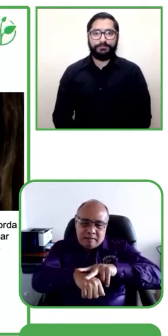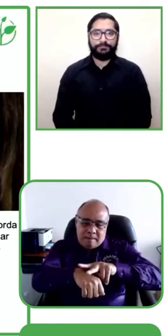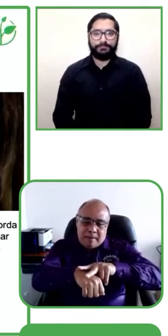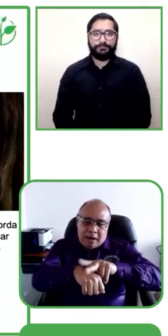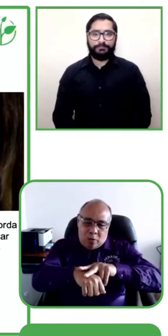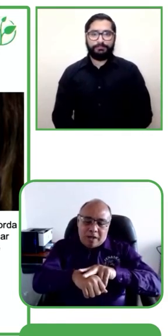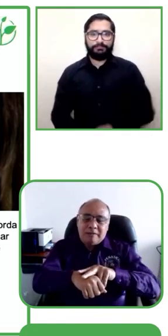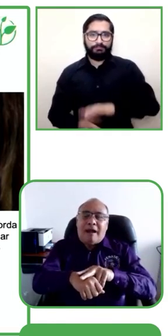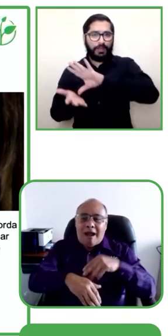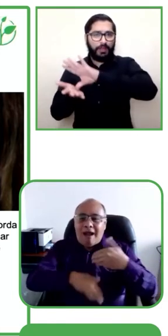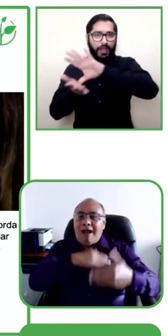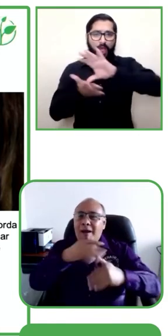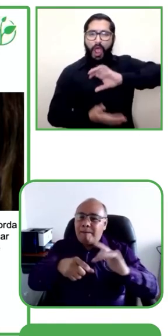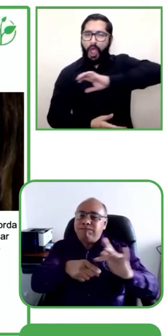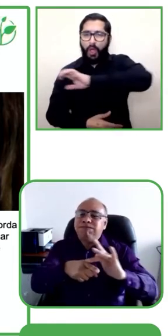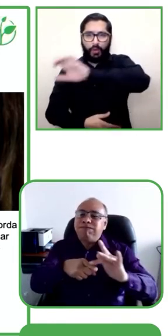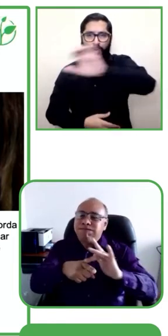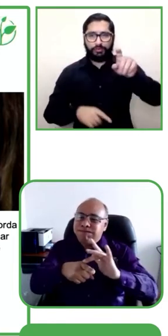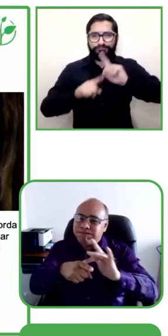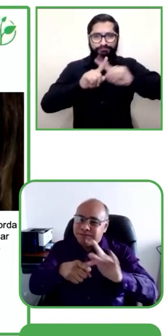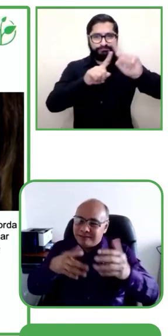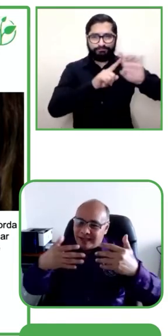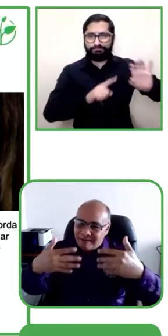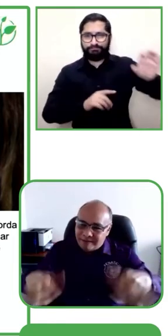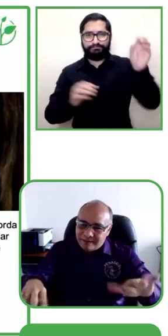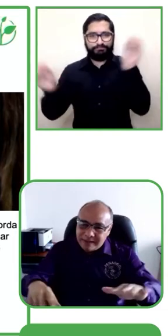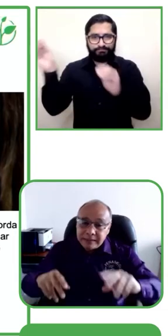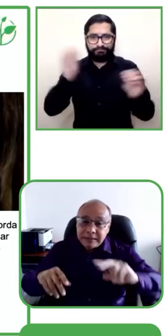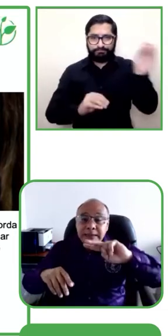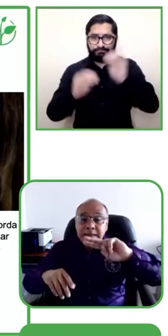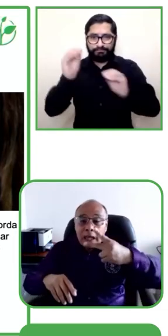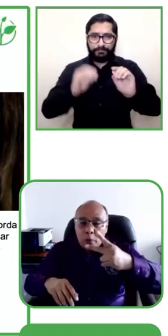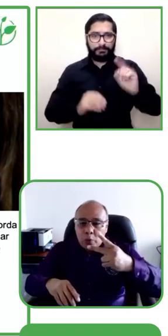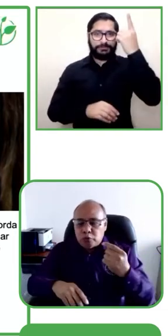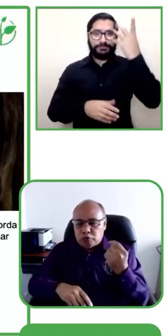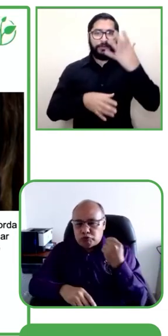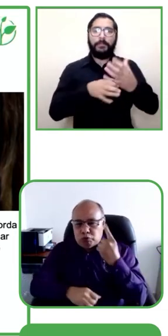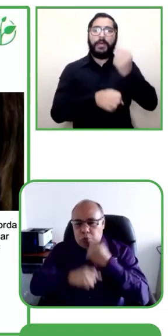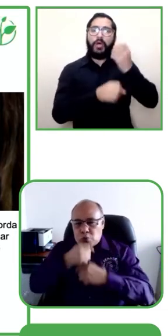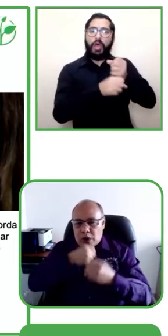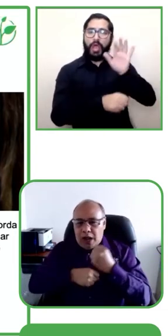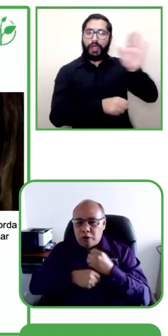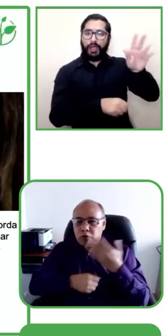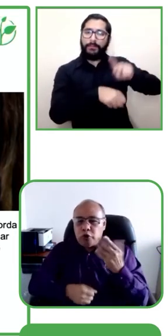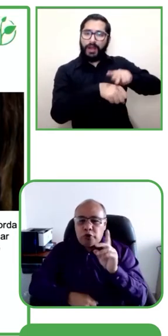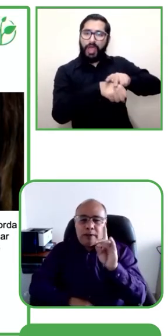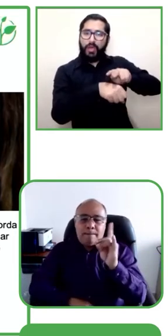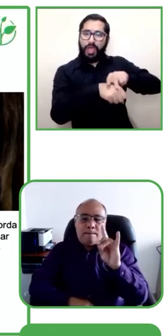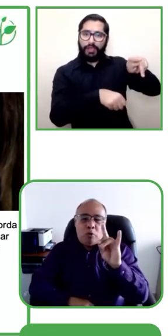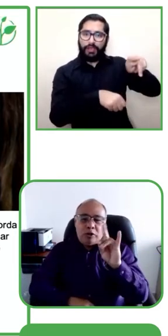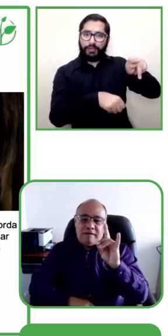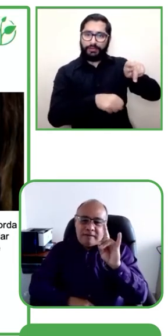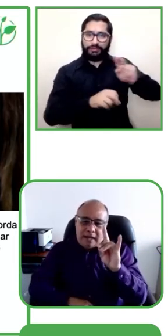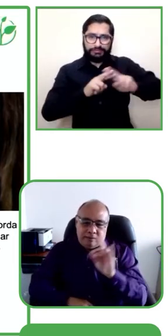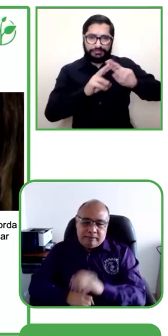Primero se implementó en Paraguay y se hizo el proceso de implementación, se ha usado y hace poco, fue el año pasado,